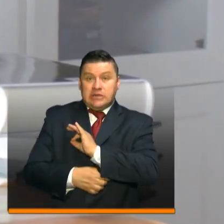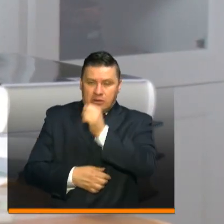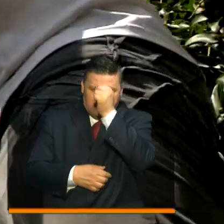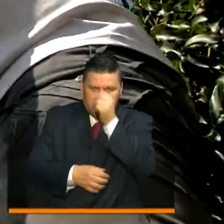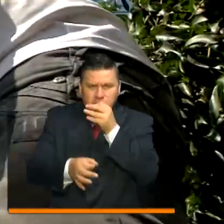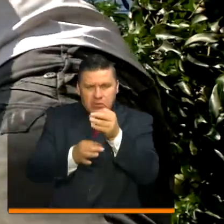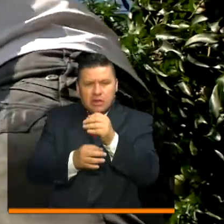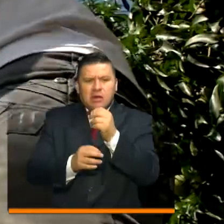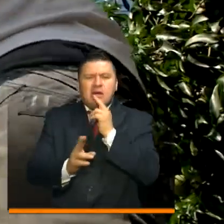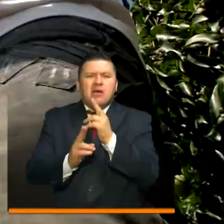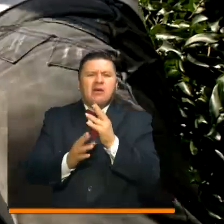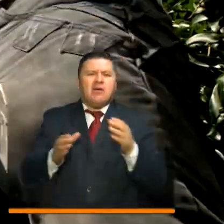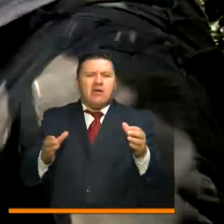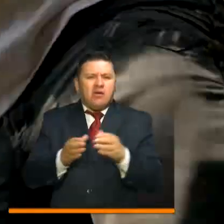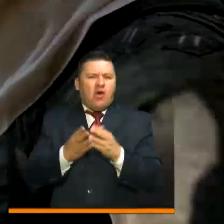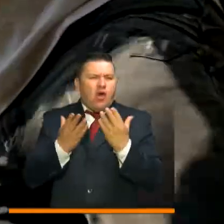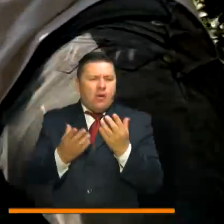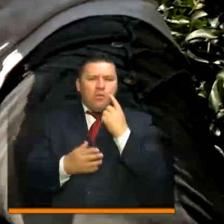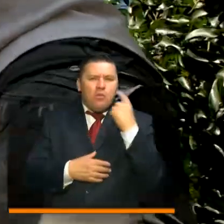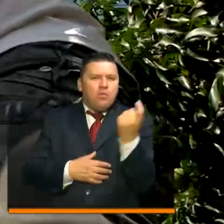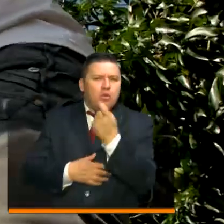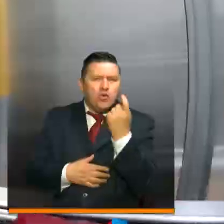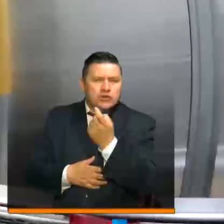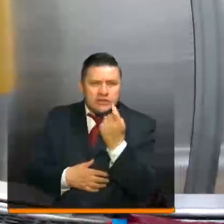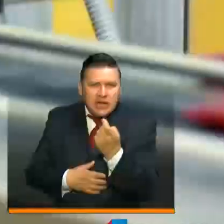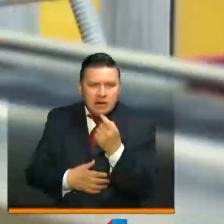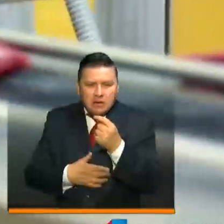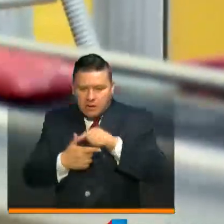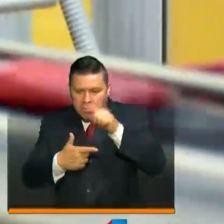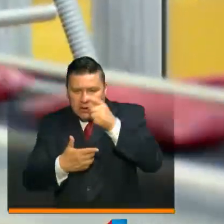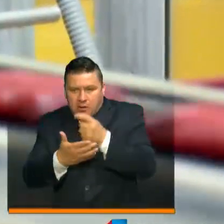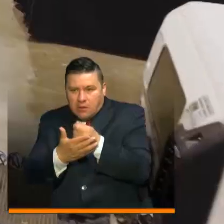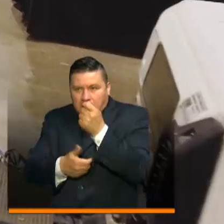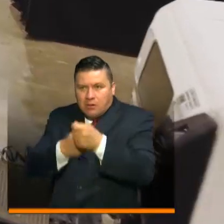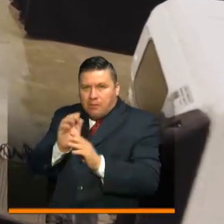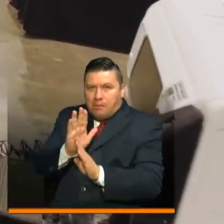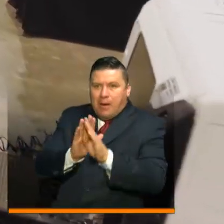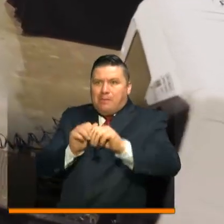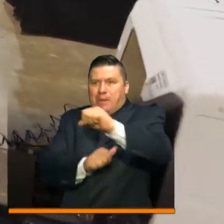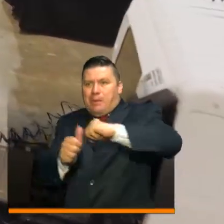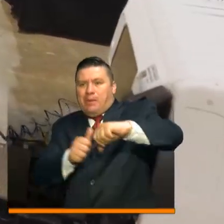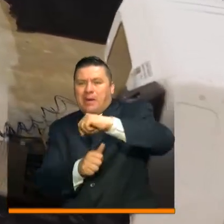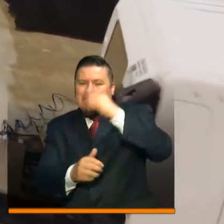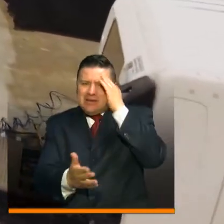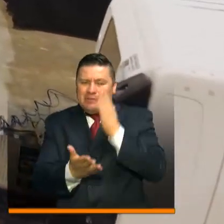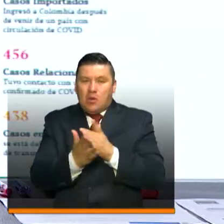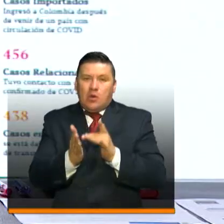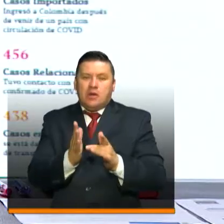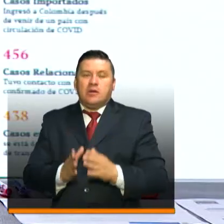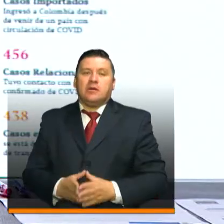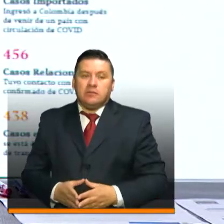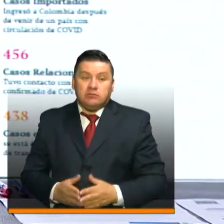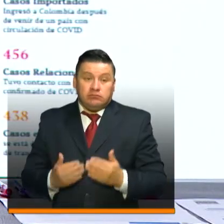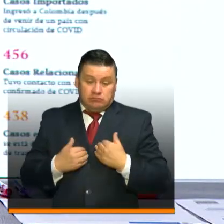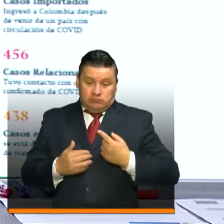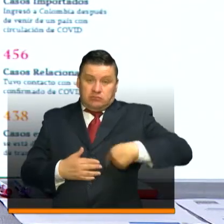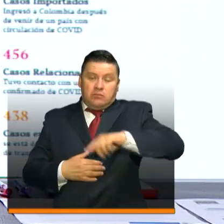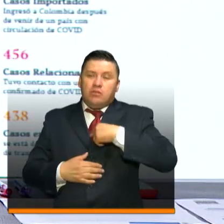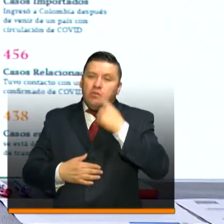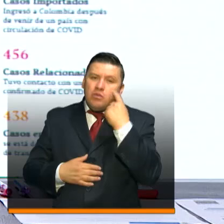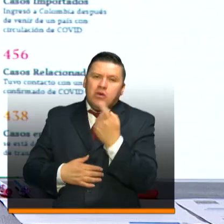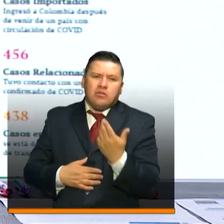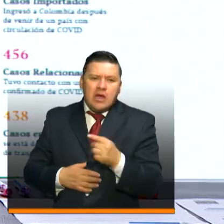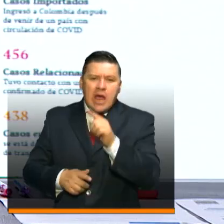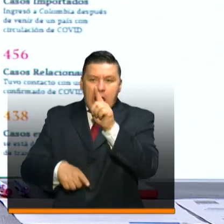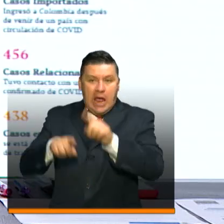semana, fue el relacionado con la forma en que se busca reactivar la economía y la productividad después de la emergencia. Lo que nosotros buscamos es